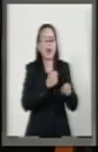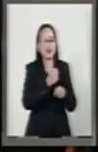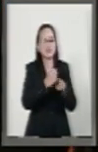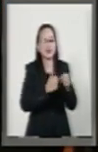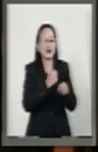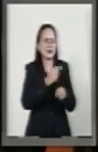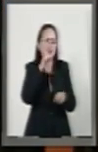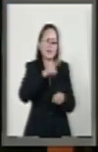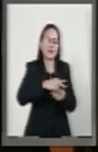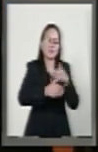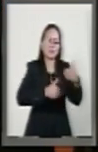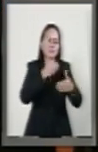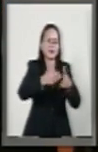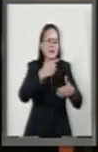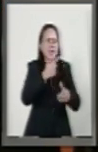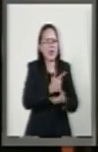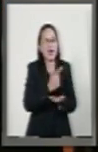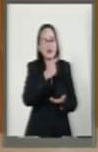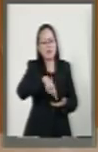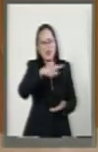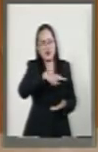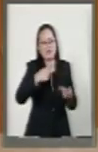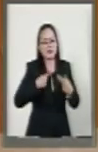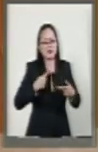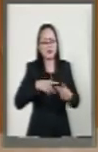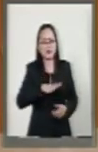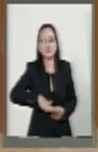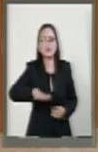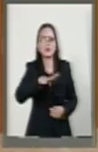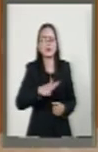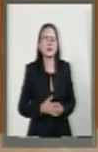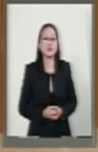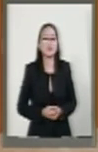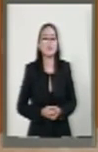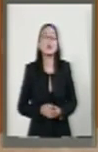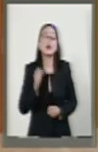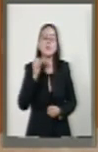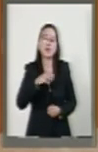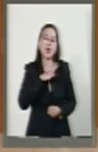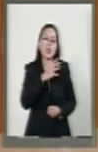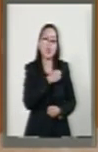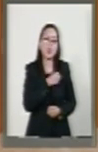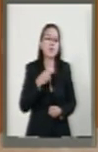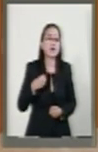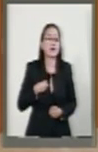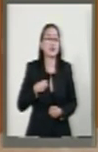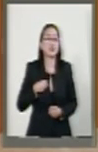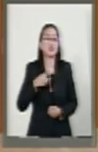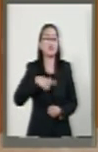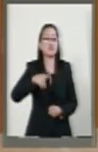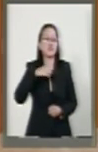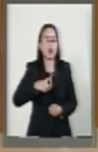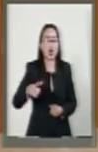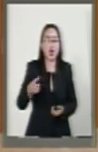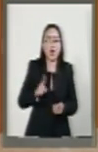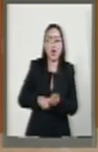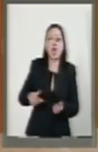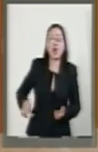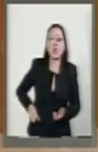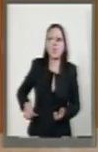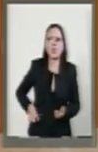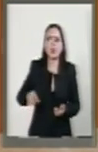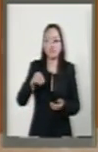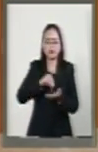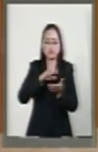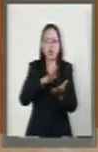gravosas para la ciudadanía. Además se establece la obligación de los entes públicos de registrar la